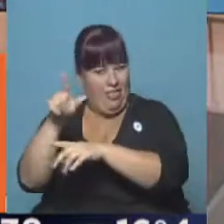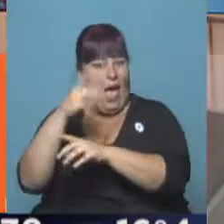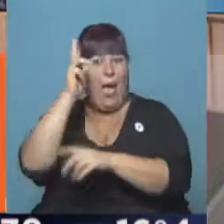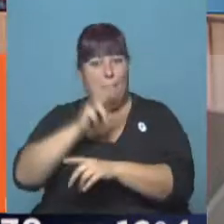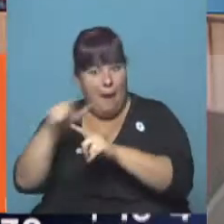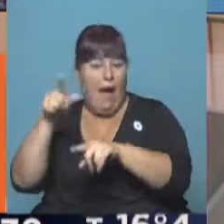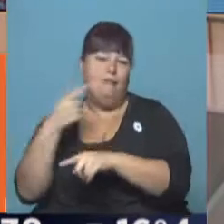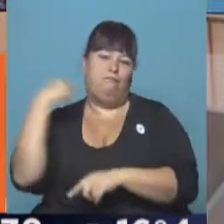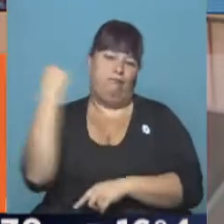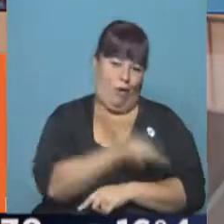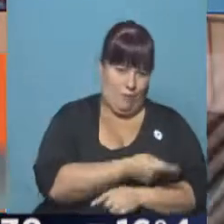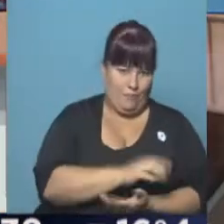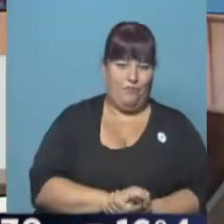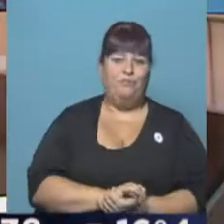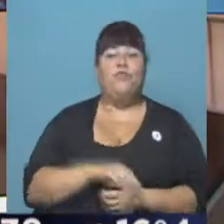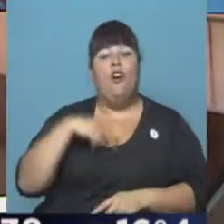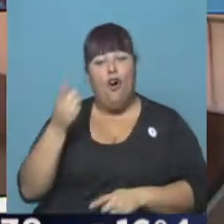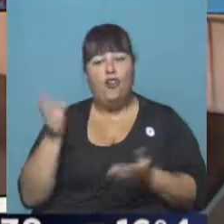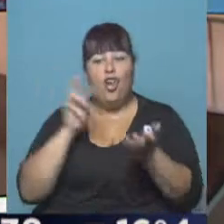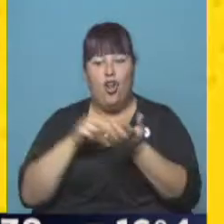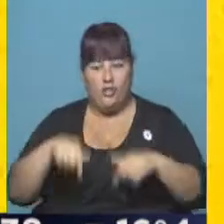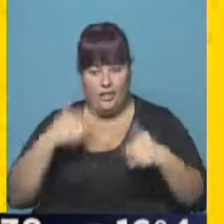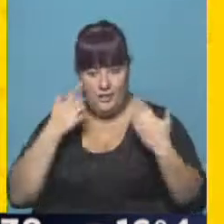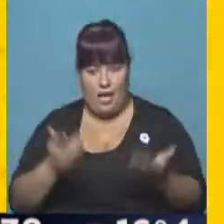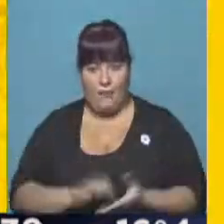al propio sumo pontífice. Más noticias ahora.